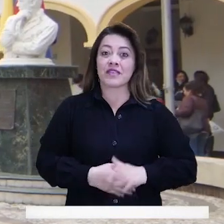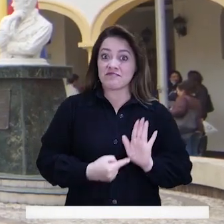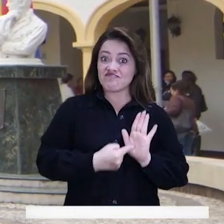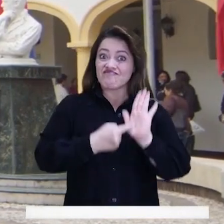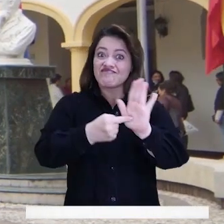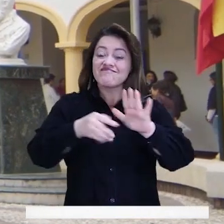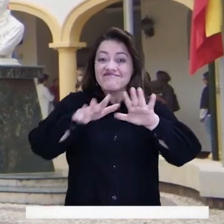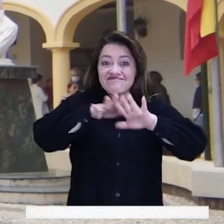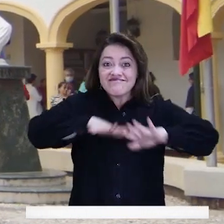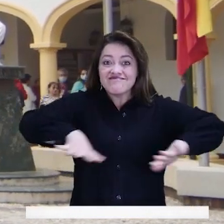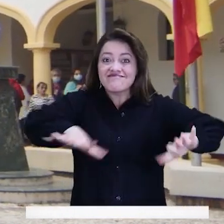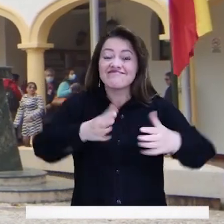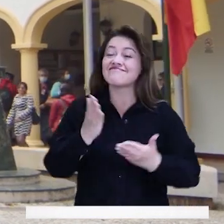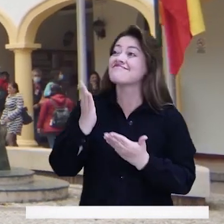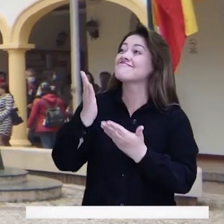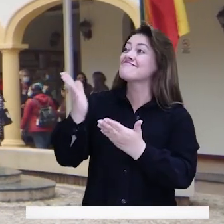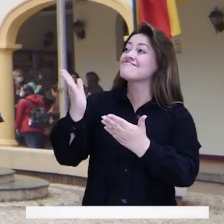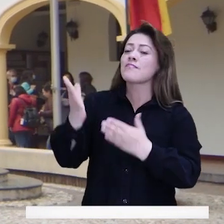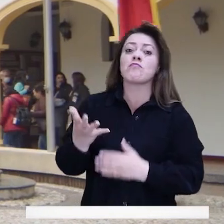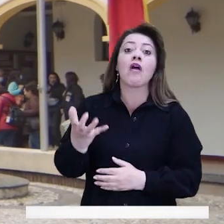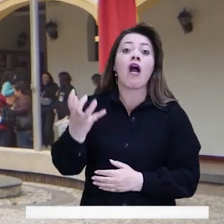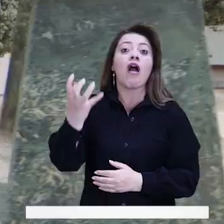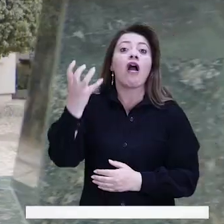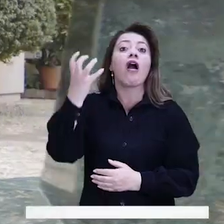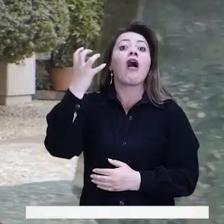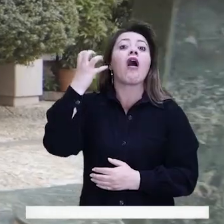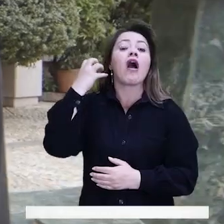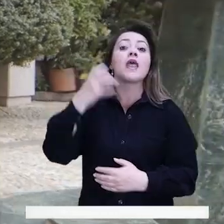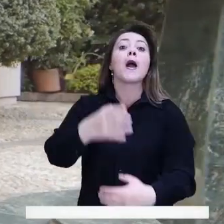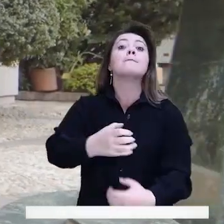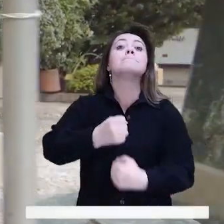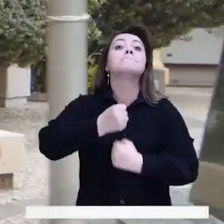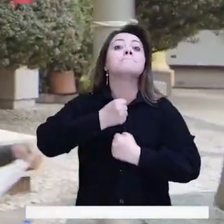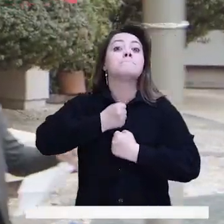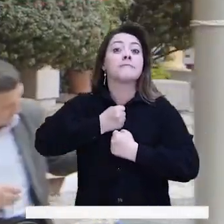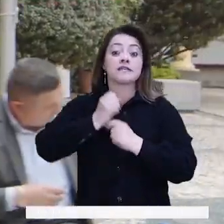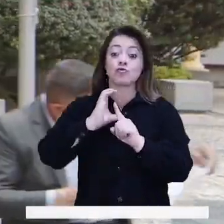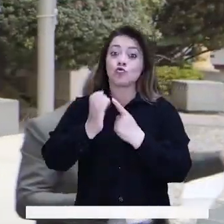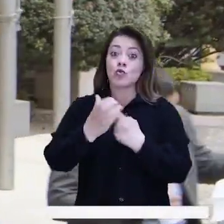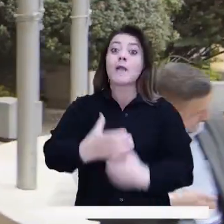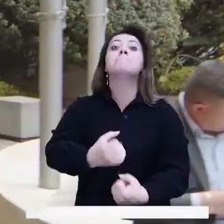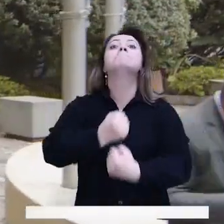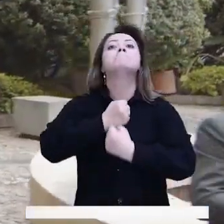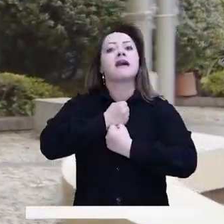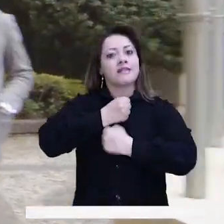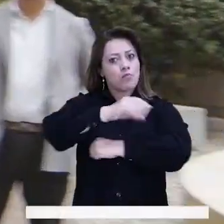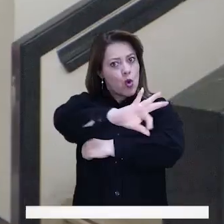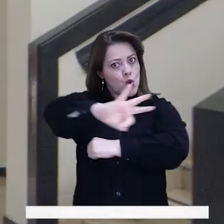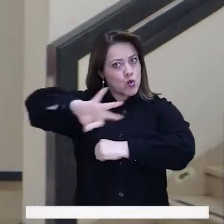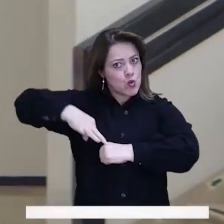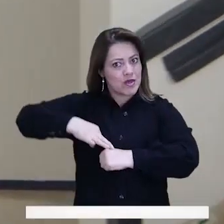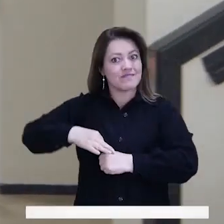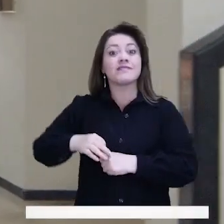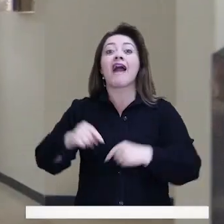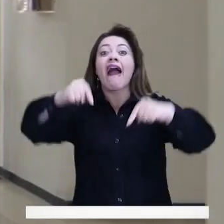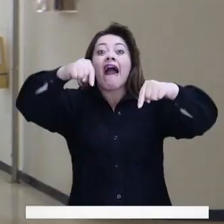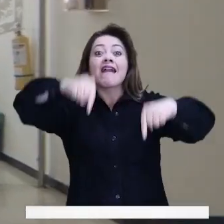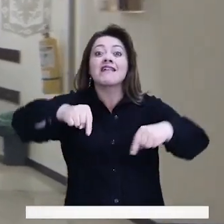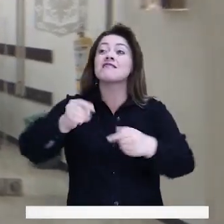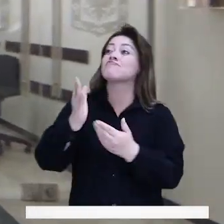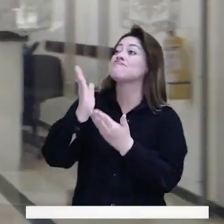Esta es la parte antigua, que es patrimonio además cultural, arquitectónico. Aquí es